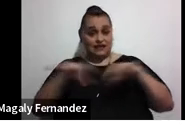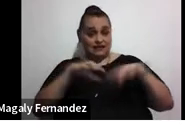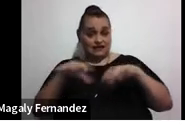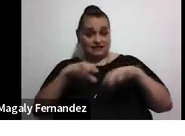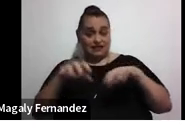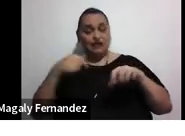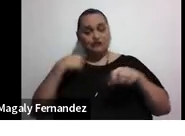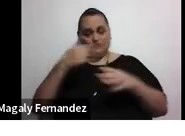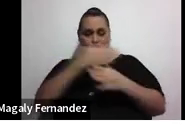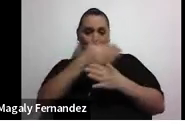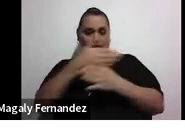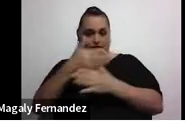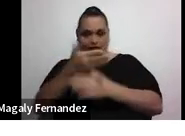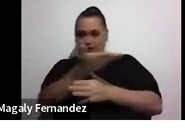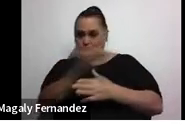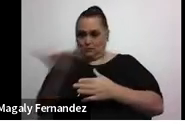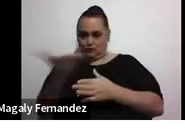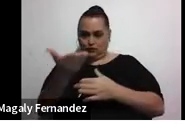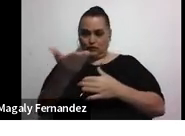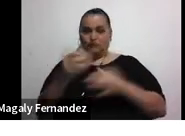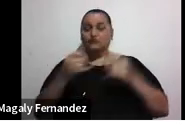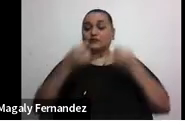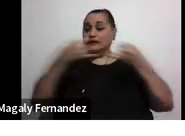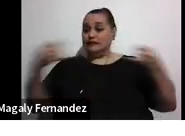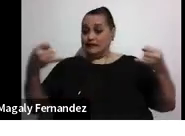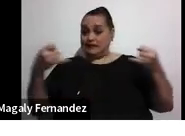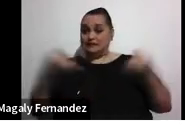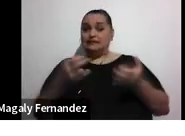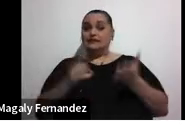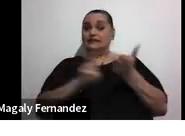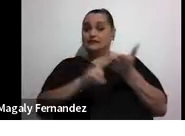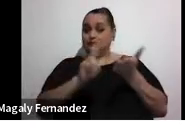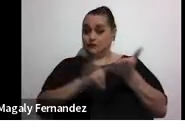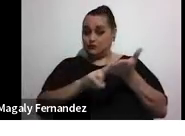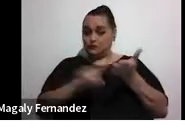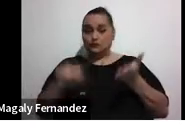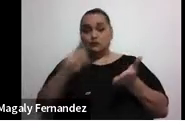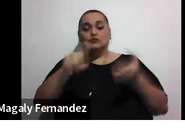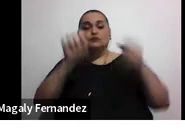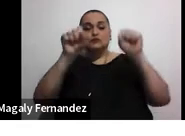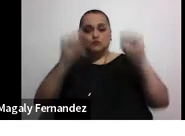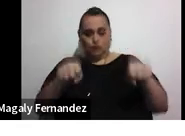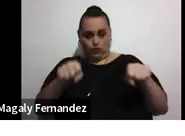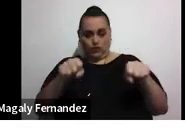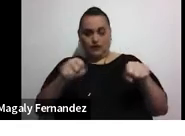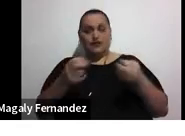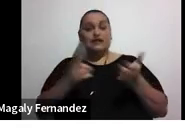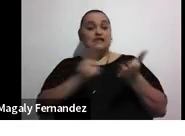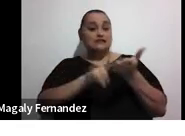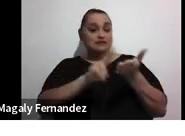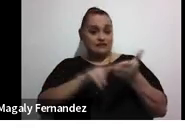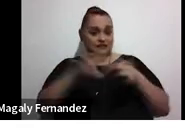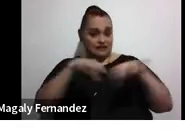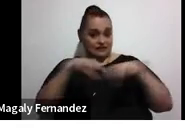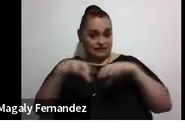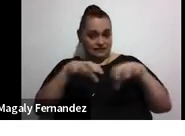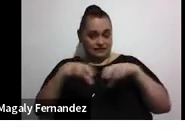estar compartiendo este enlace de inscripción para que puedan inscribirse en ellas si